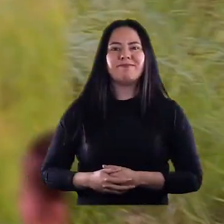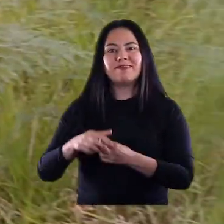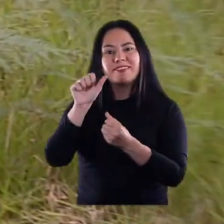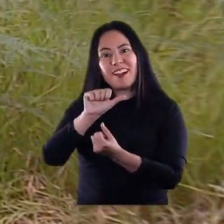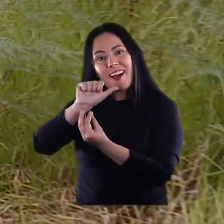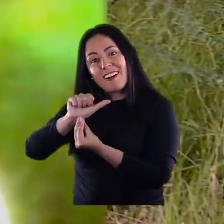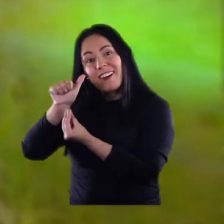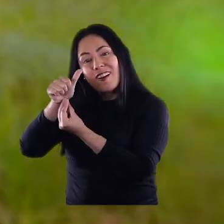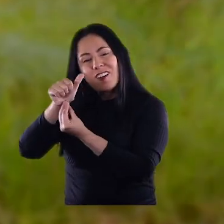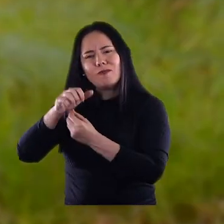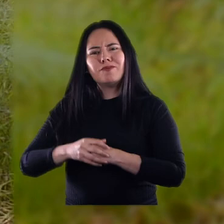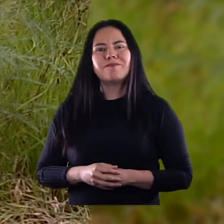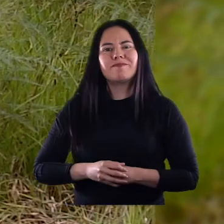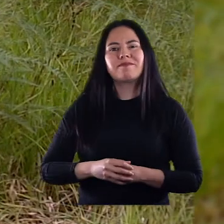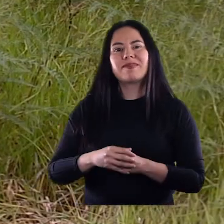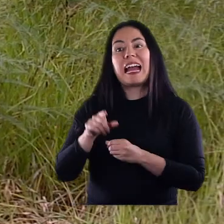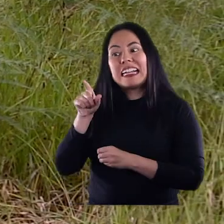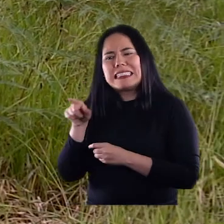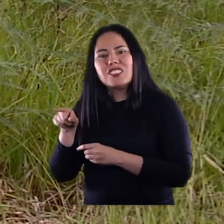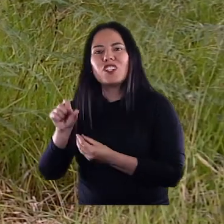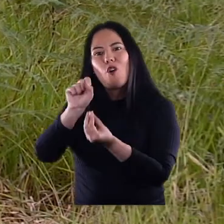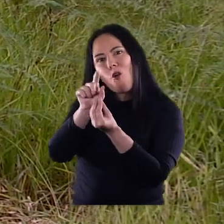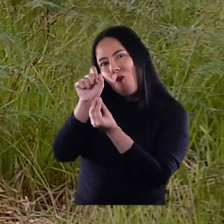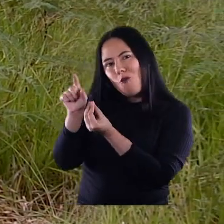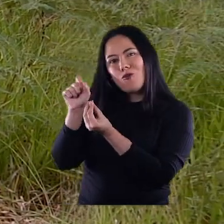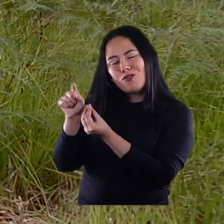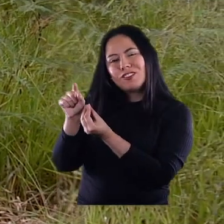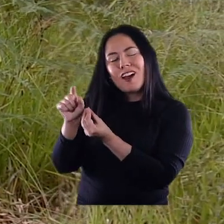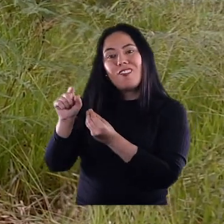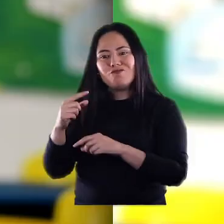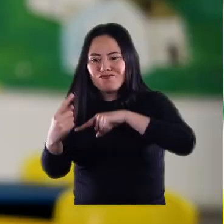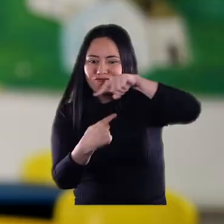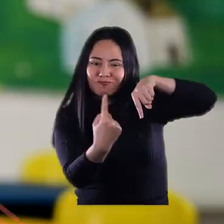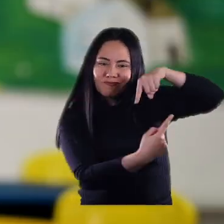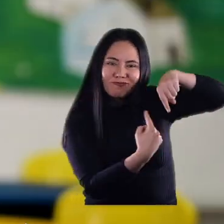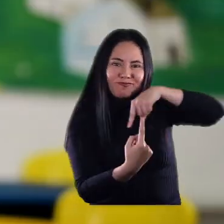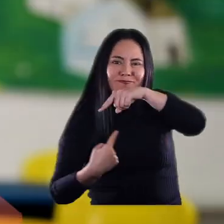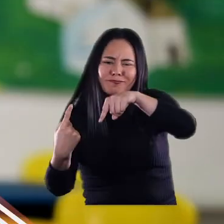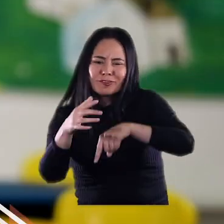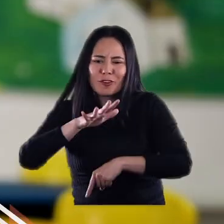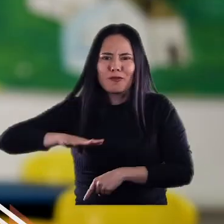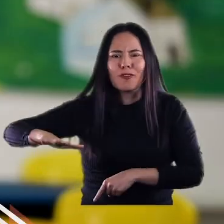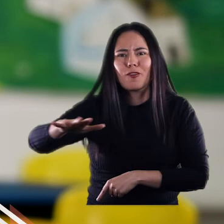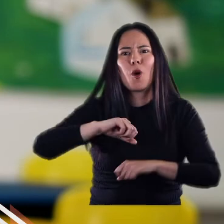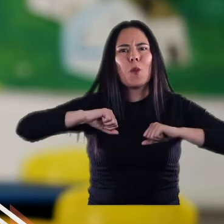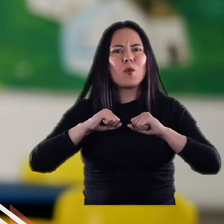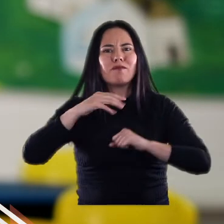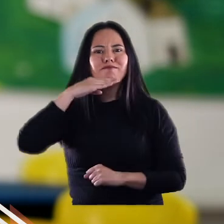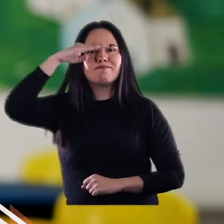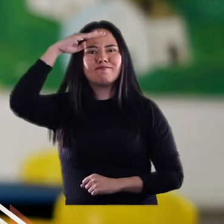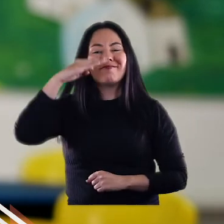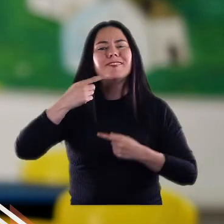En grado décimo tenemos salidas al Quindío y en grado once tenemos salidas a hacer turismo metropolitano, las ciudades de